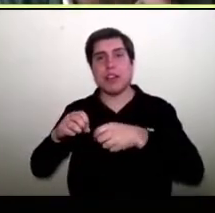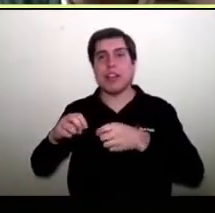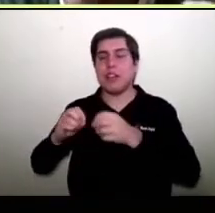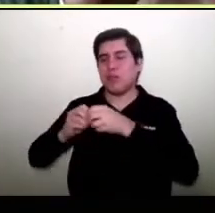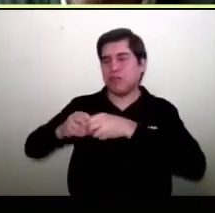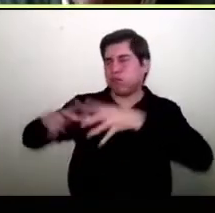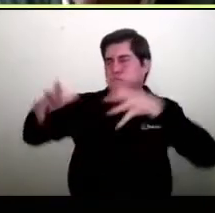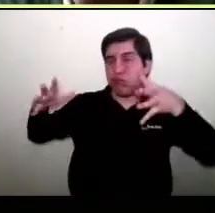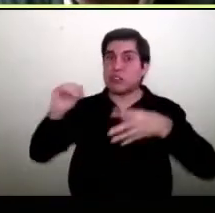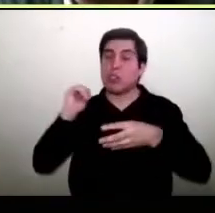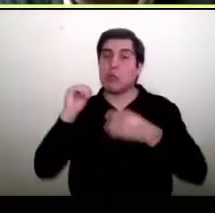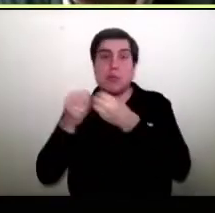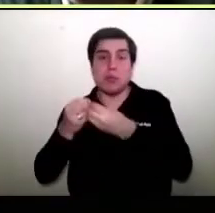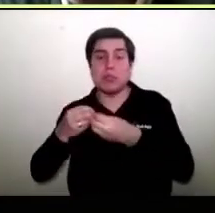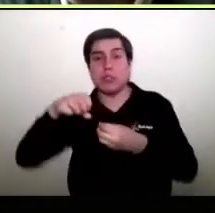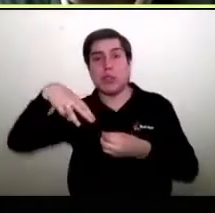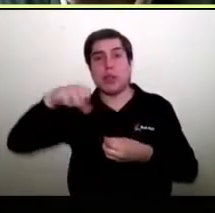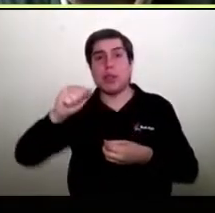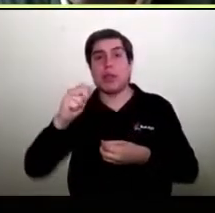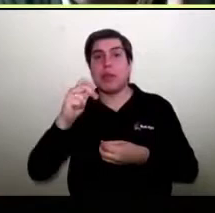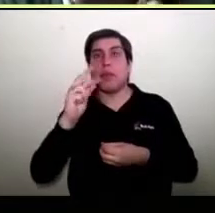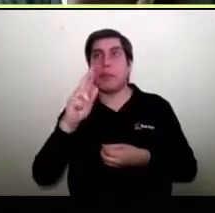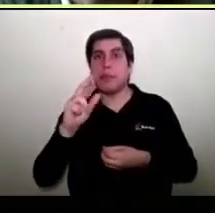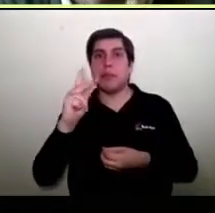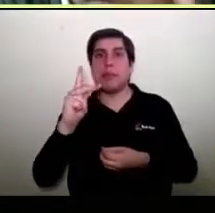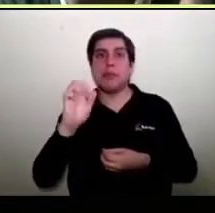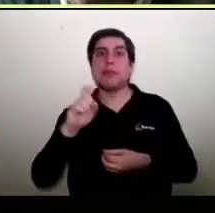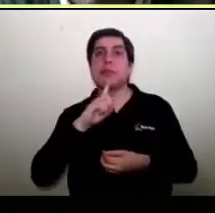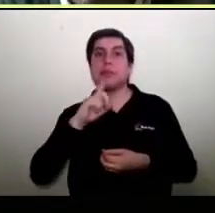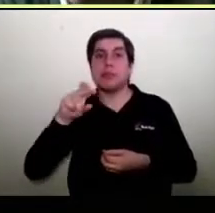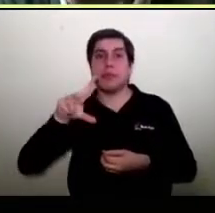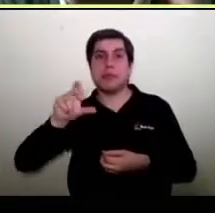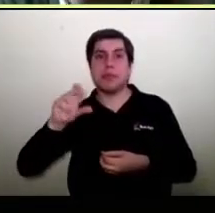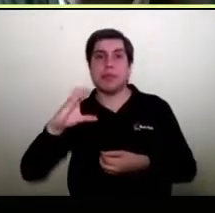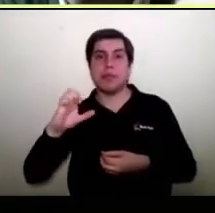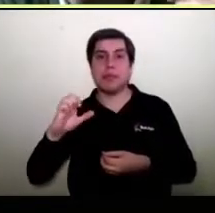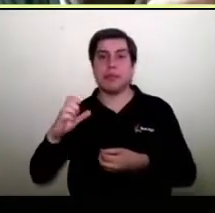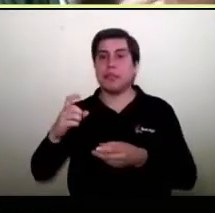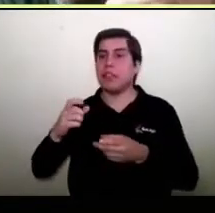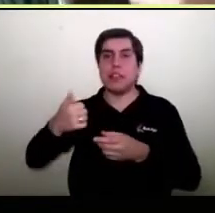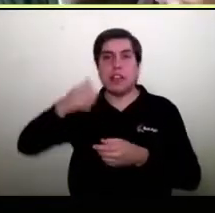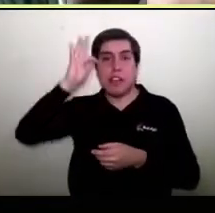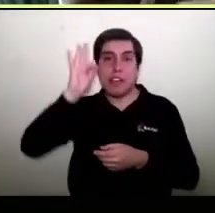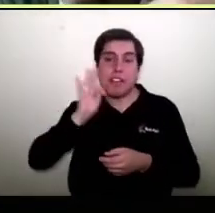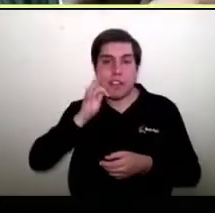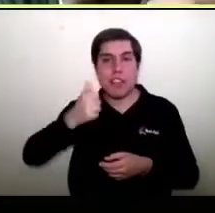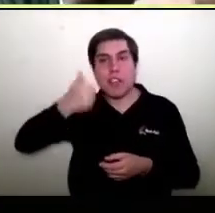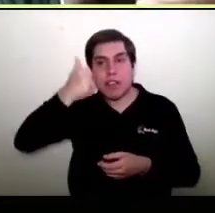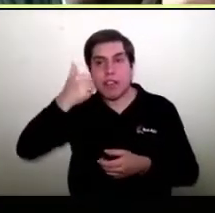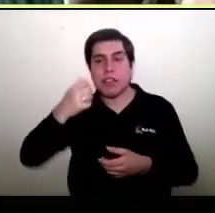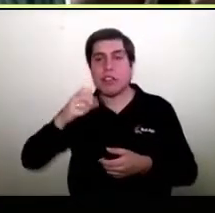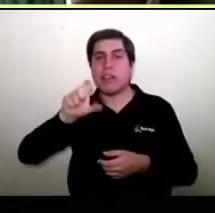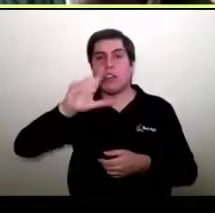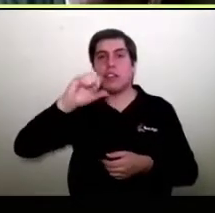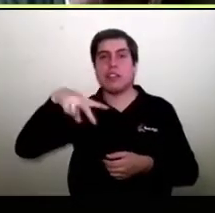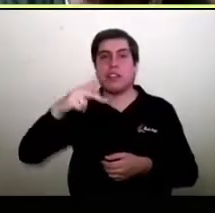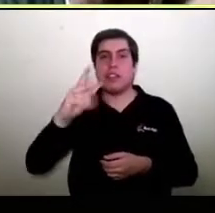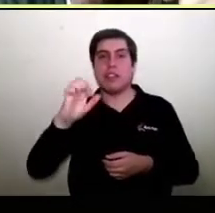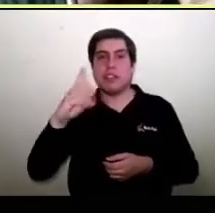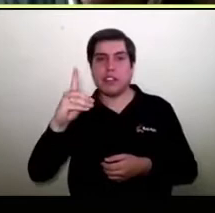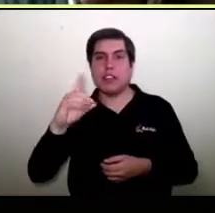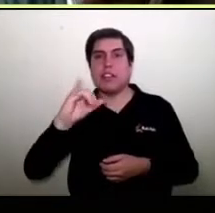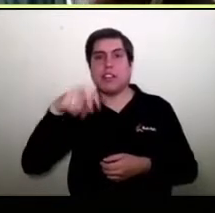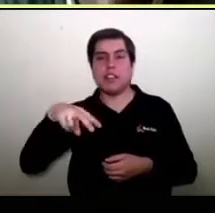explosión de las tiendas, uno entra en Facebook, en Instagram, LinkedIn, y lo único que escucha es, crea tu tienda